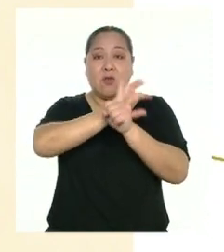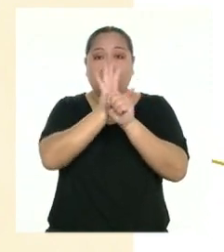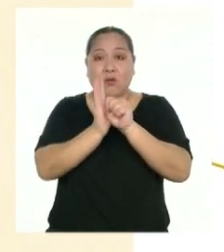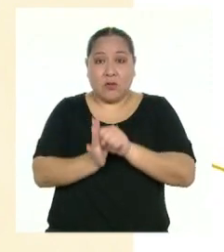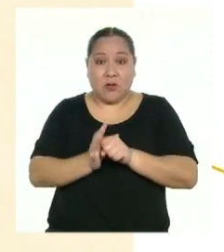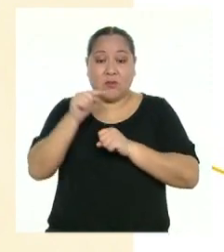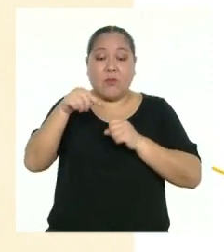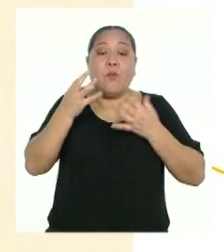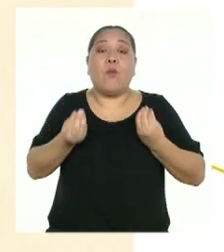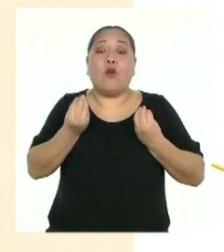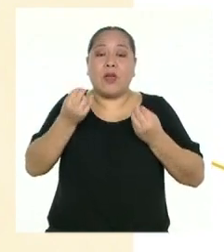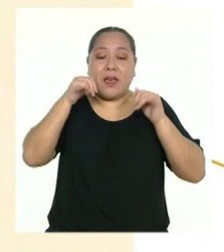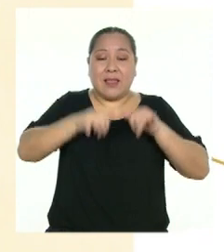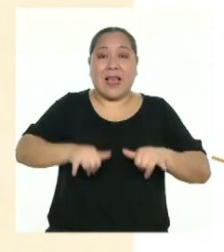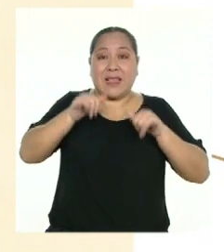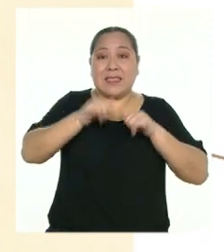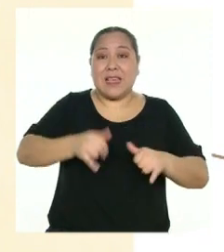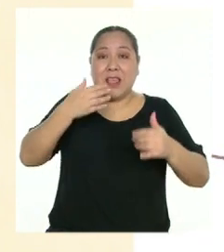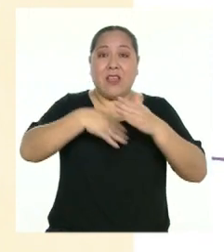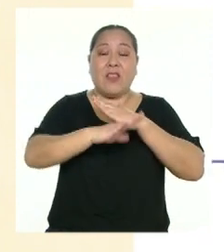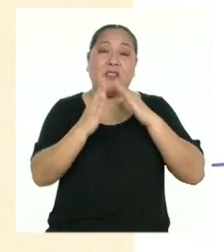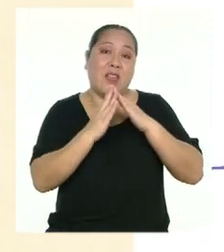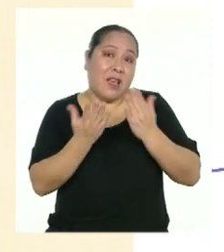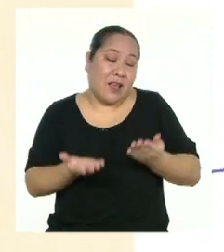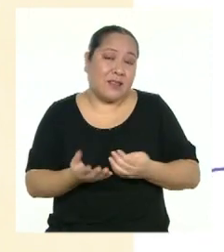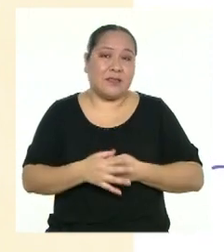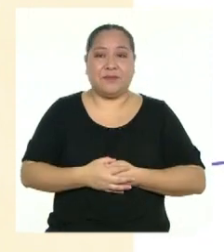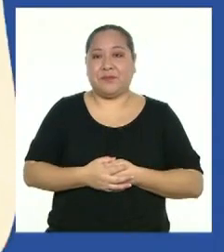estamos viviendo por el COVID-19.